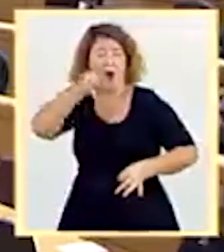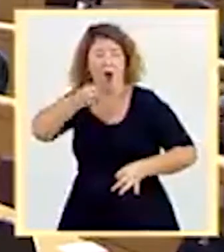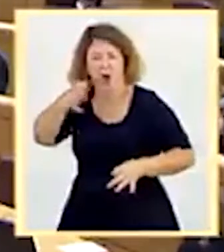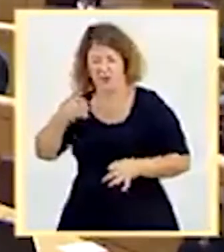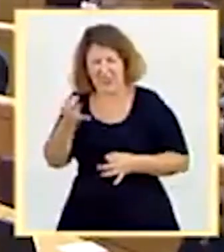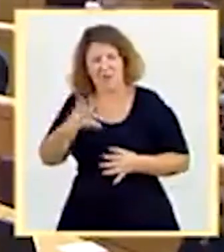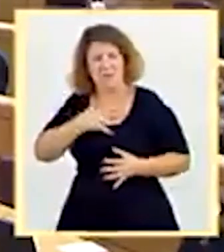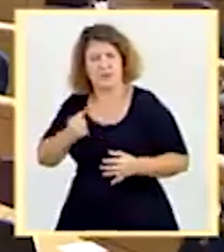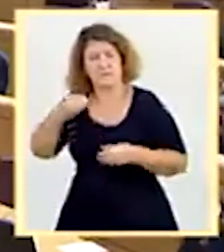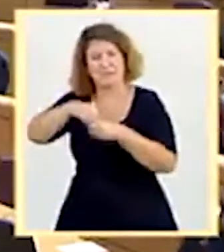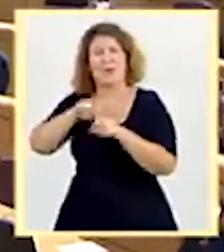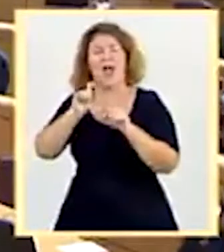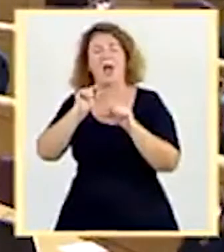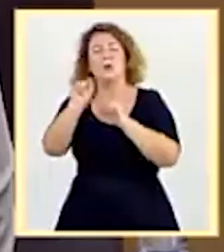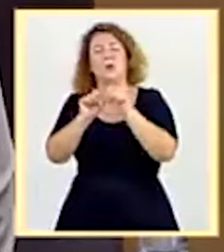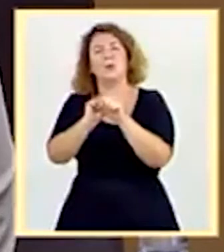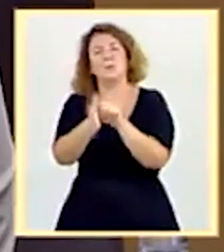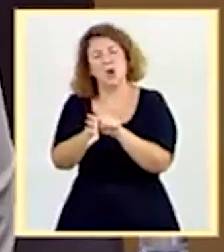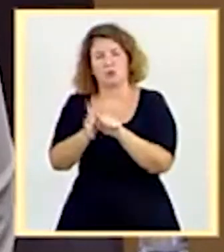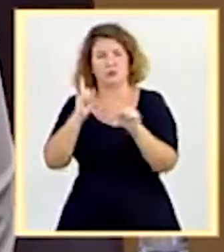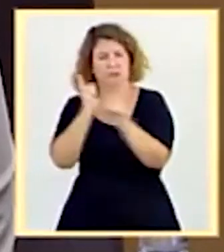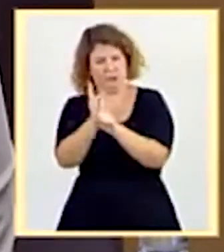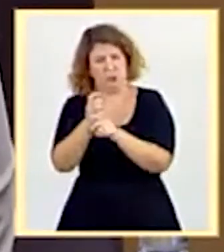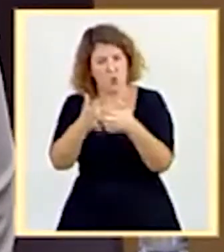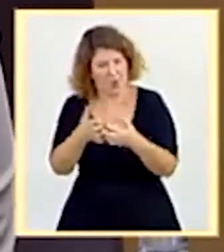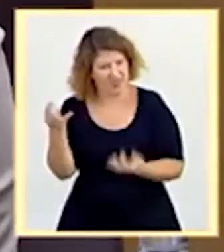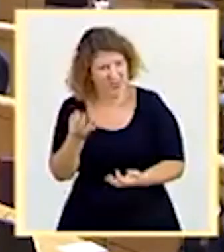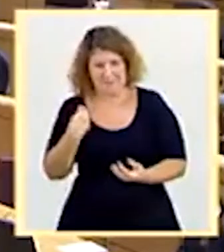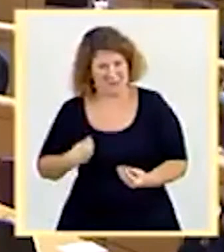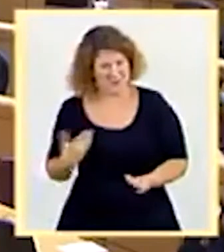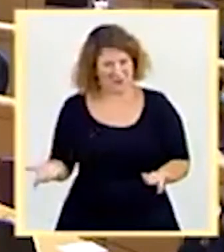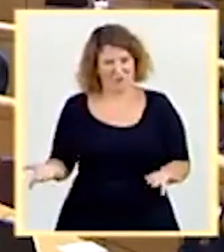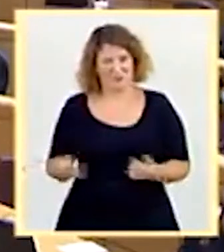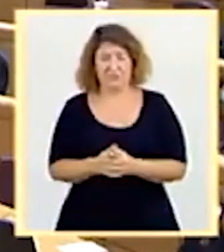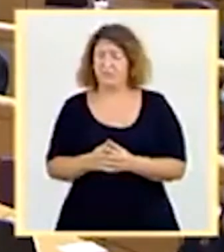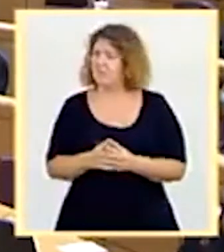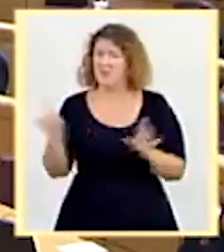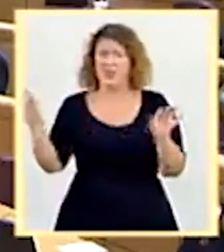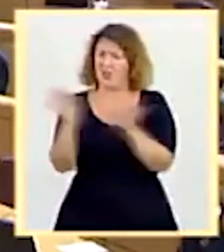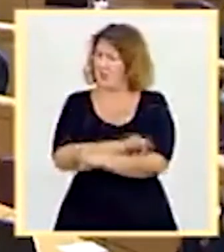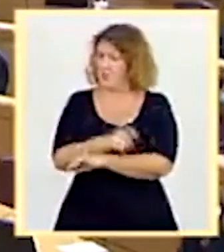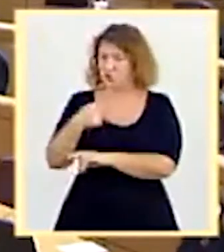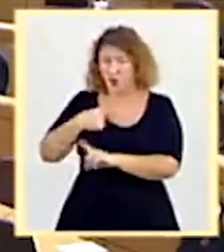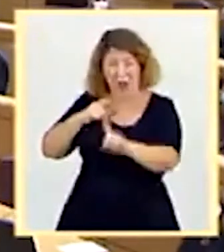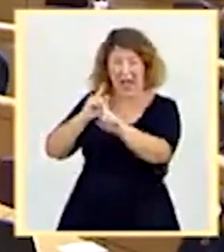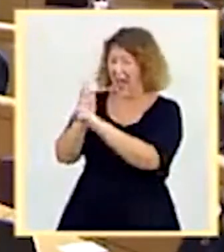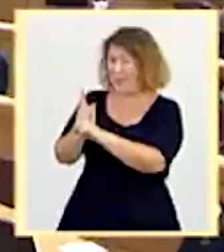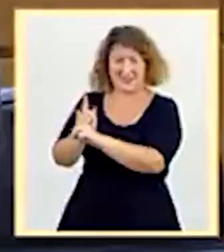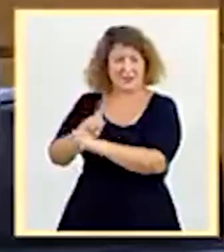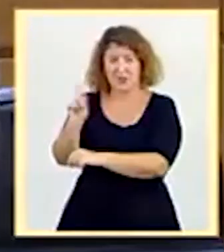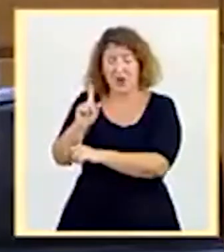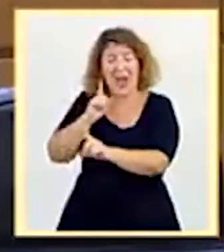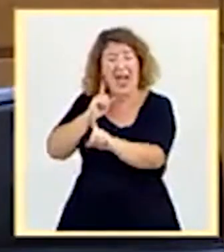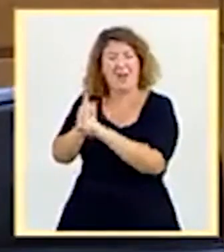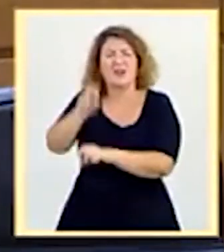yo no soy su adversario, su adversario es el